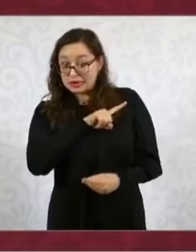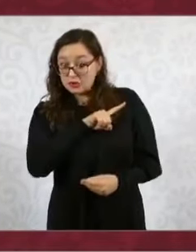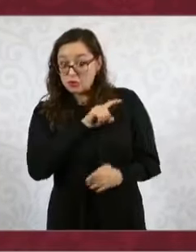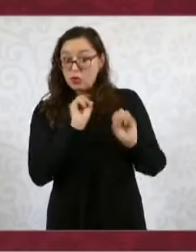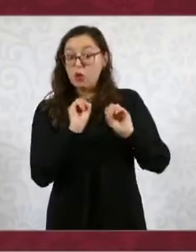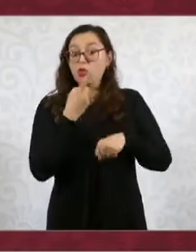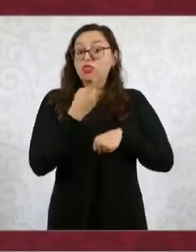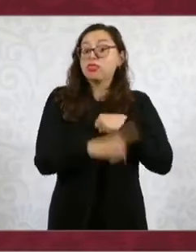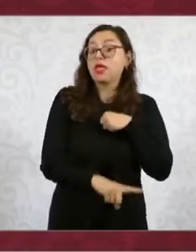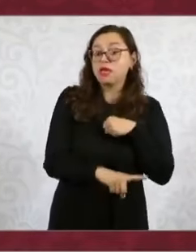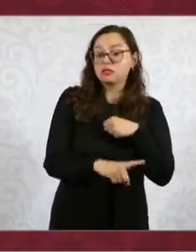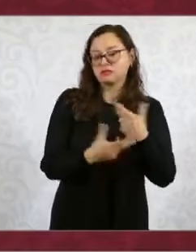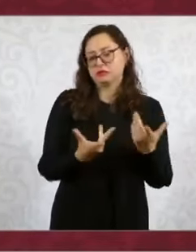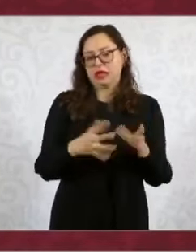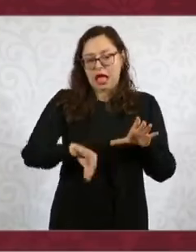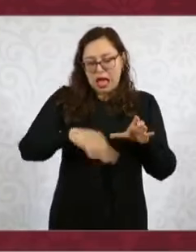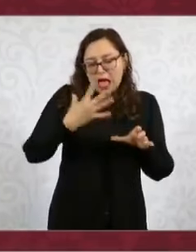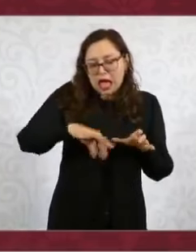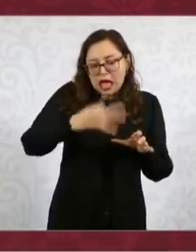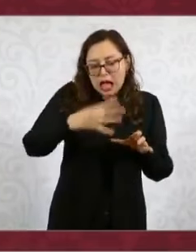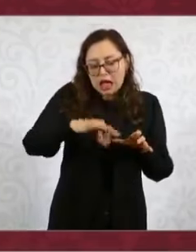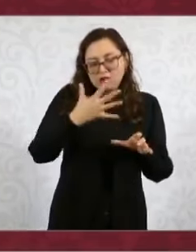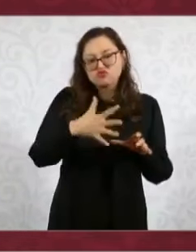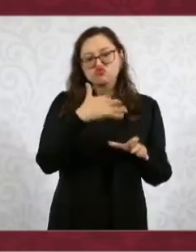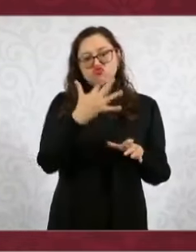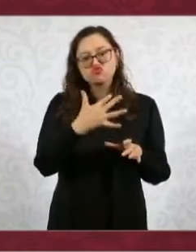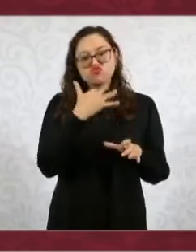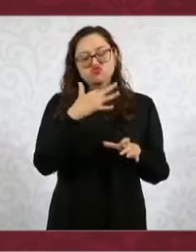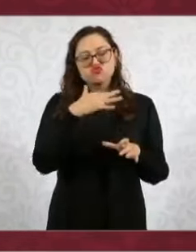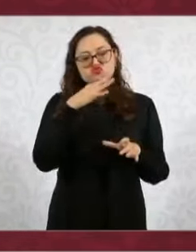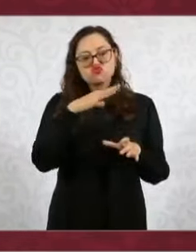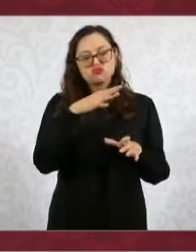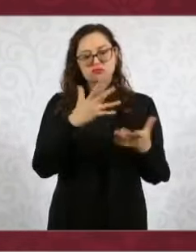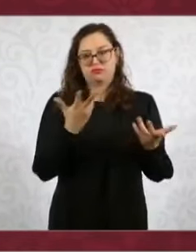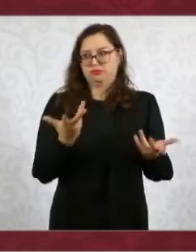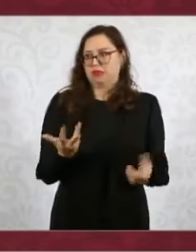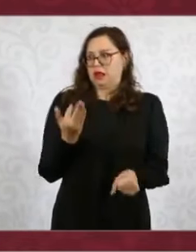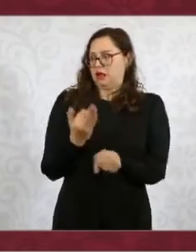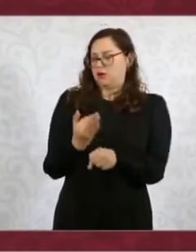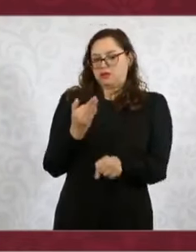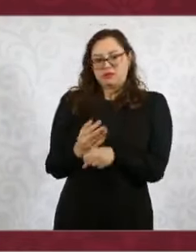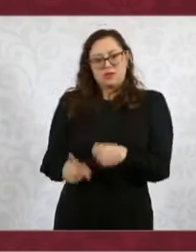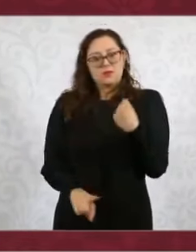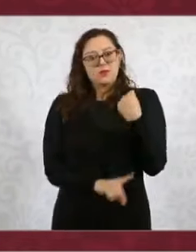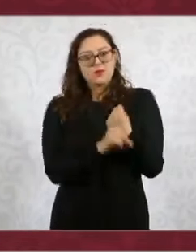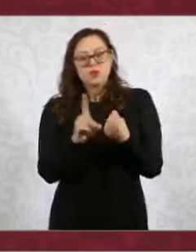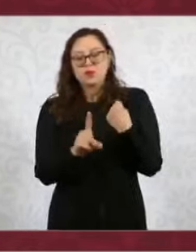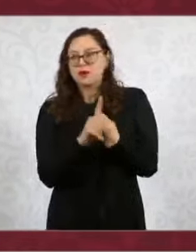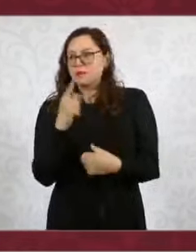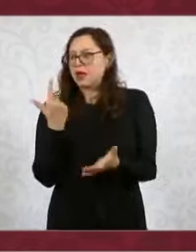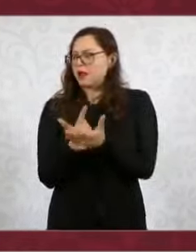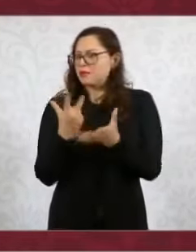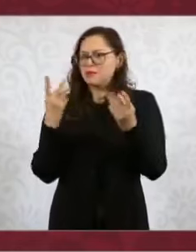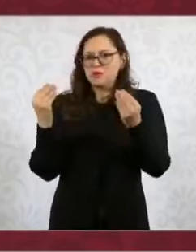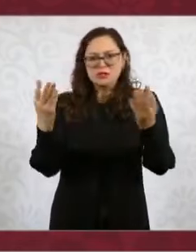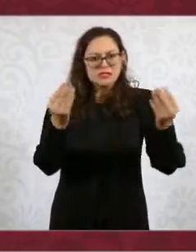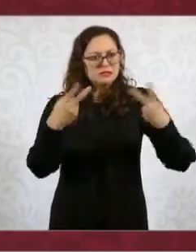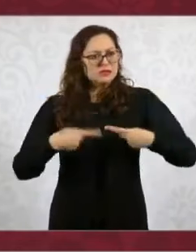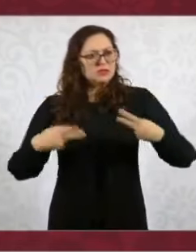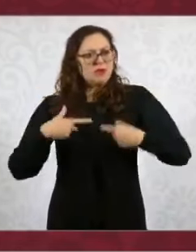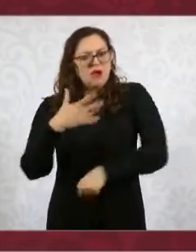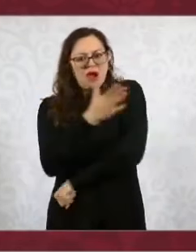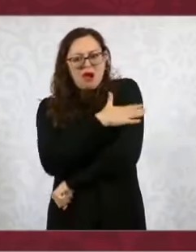vivimos una pandemia en realidad de hipertensión, diabetes,